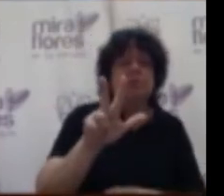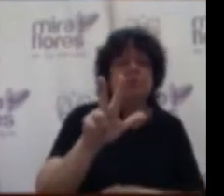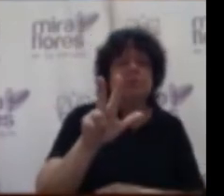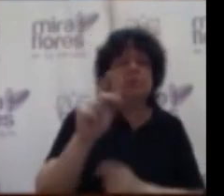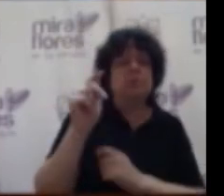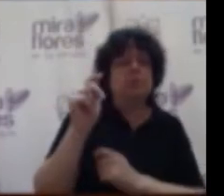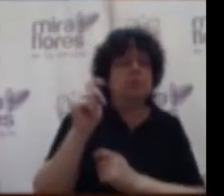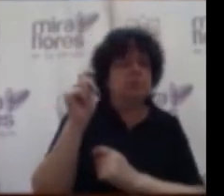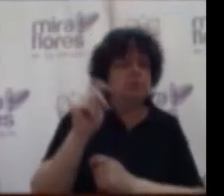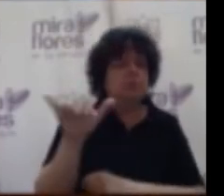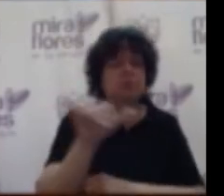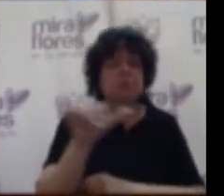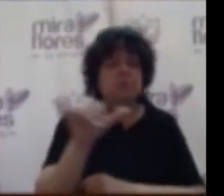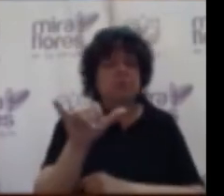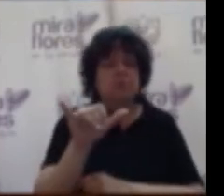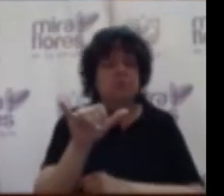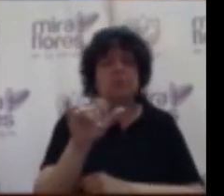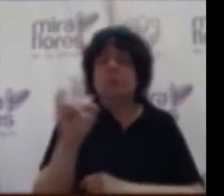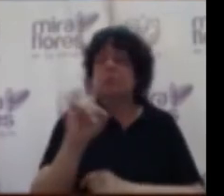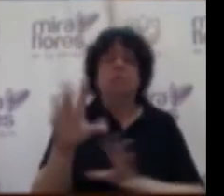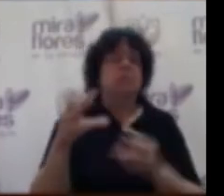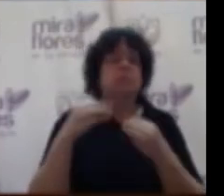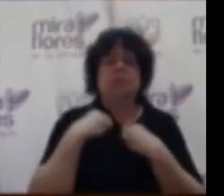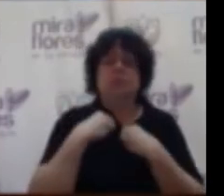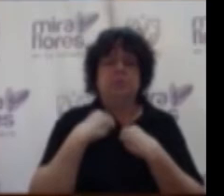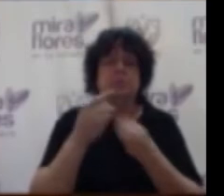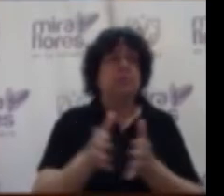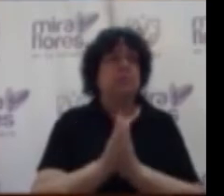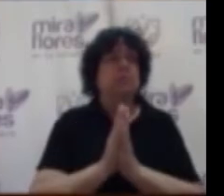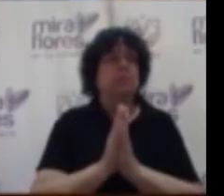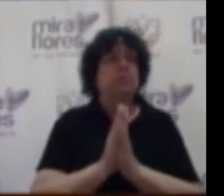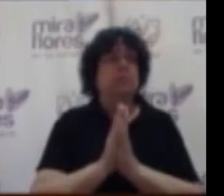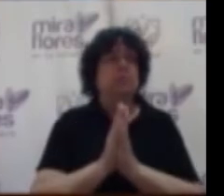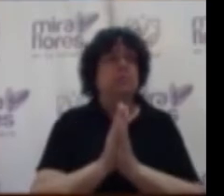de este año también se declaró improcedente